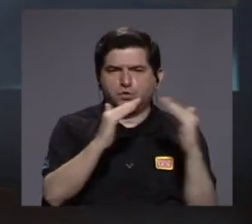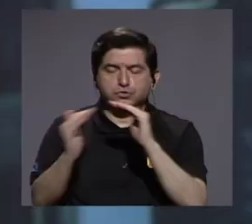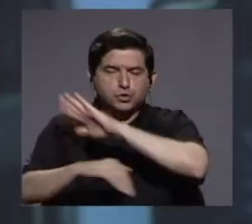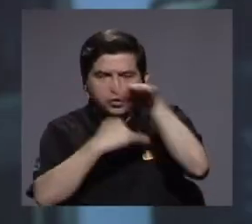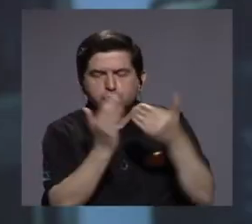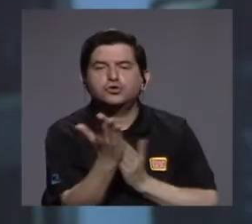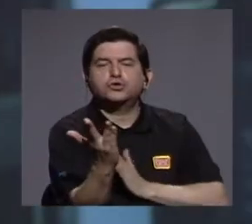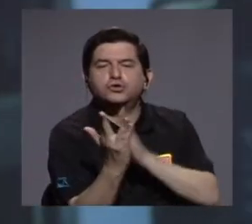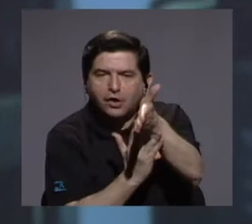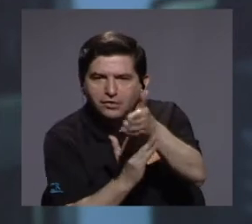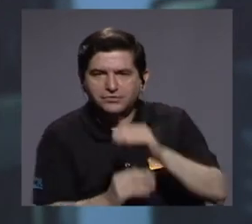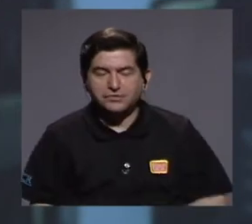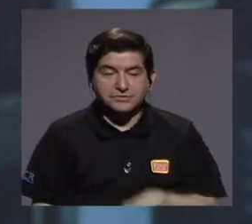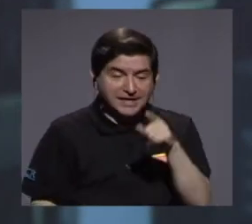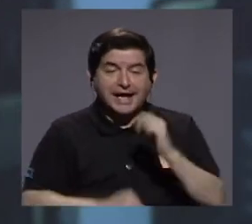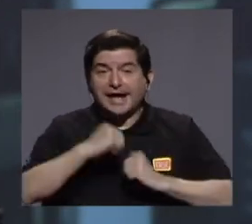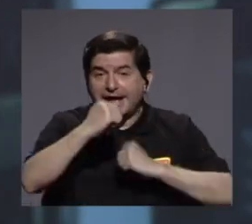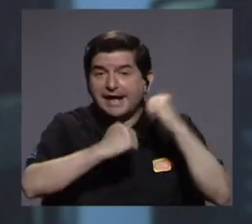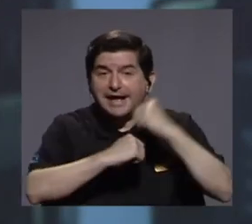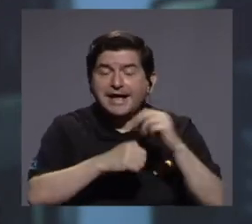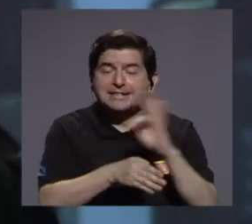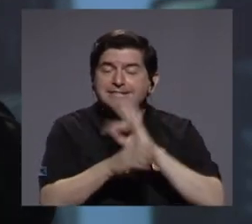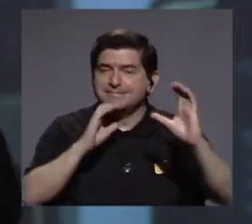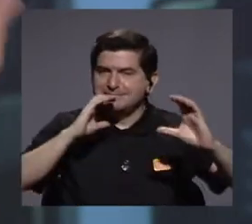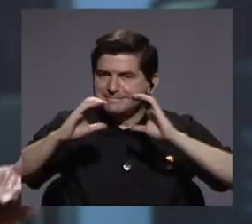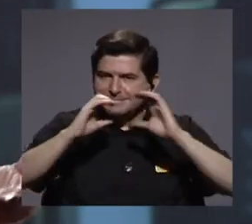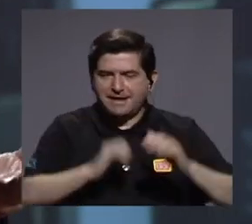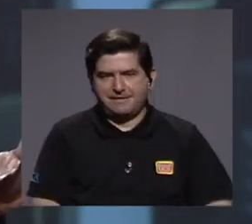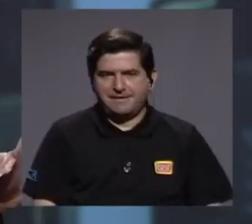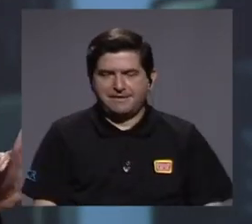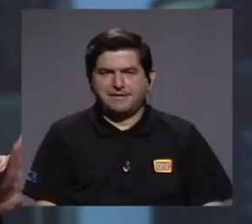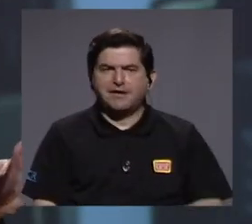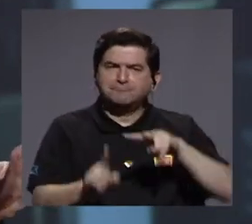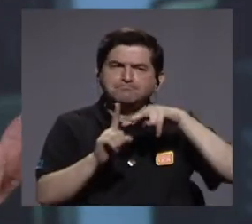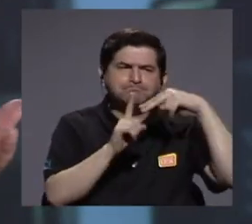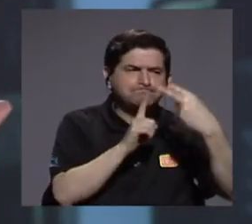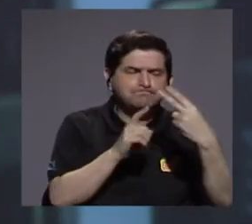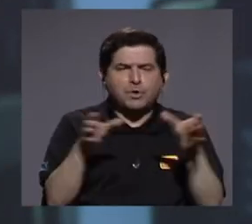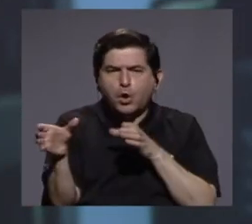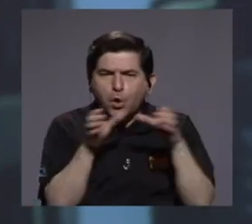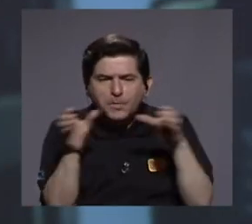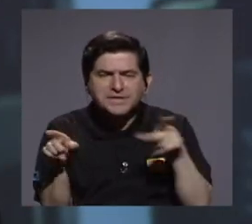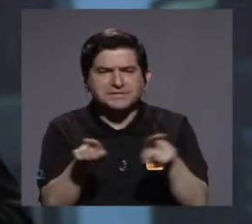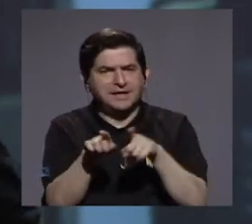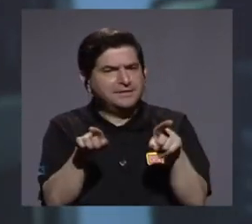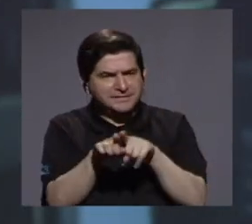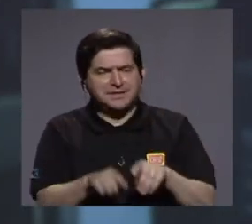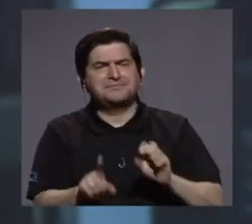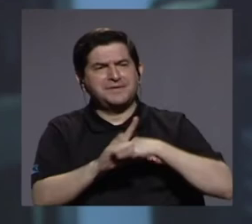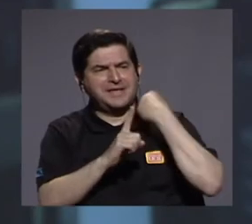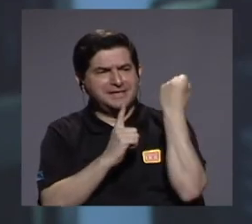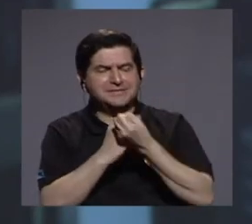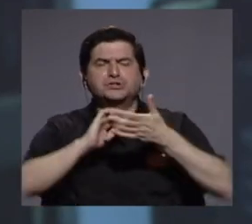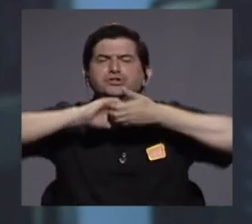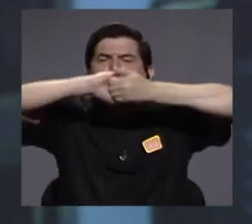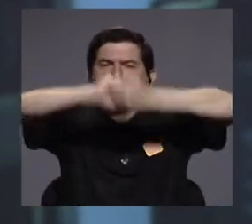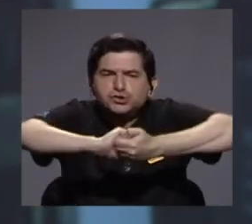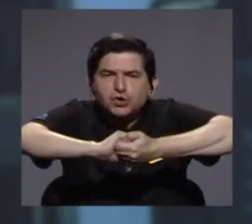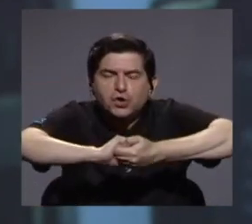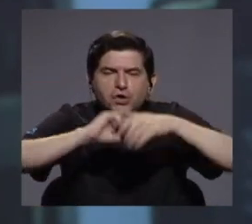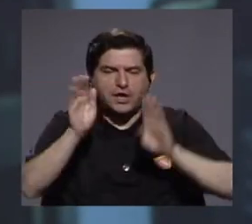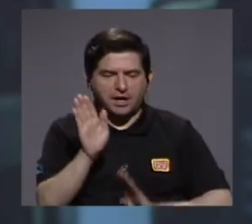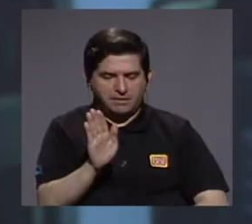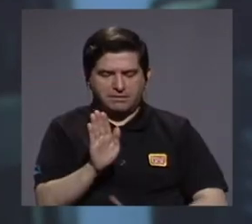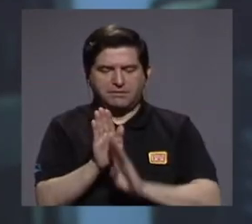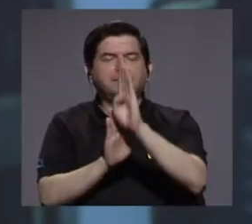óptica. Y entonces esa infraestructura de telecomunicaciones tanto desde el punto de vista comercial como desde el punto de vista solidario pues se